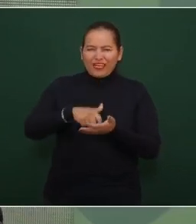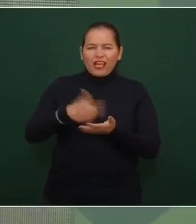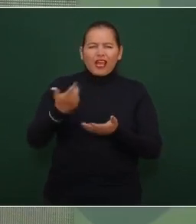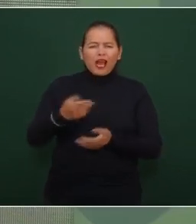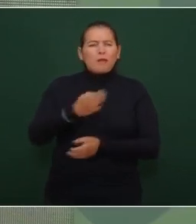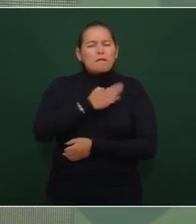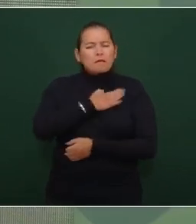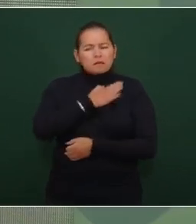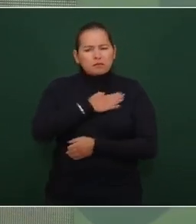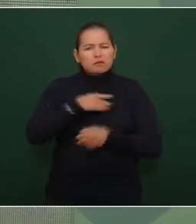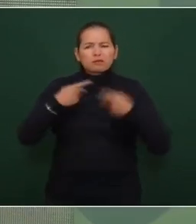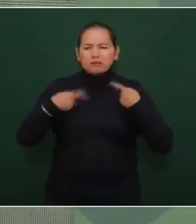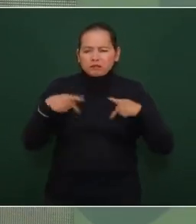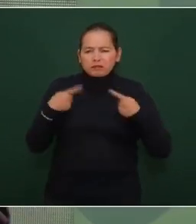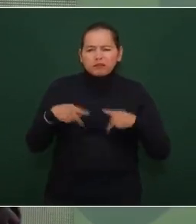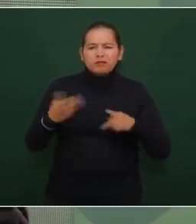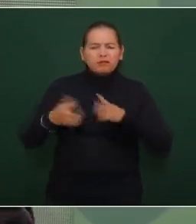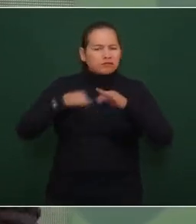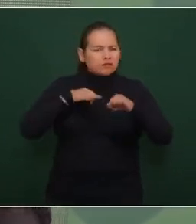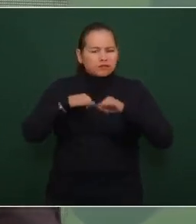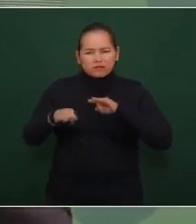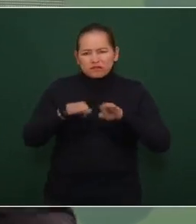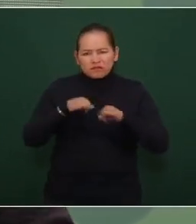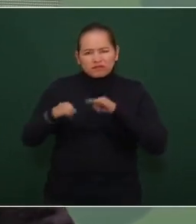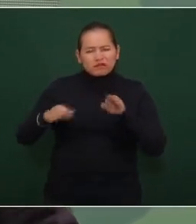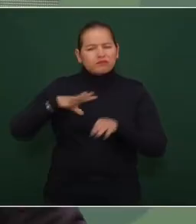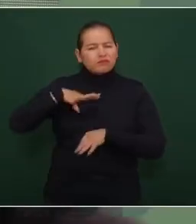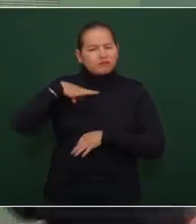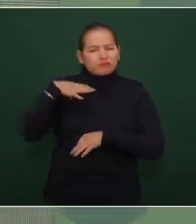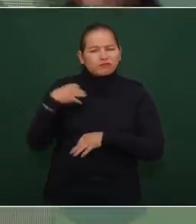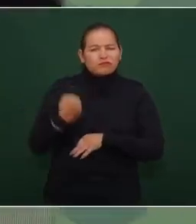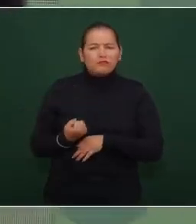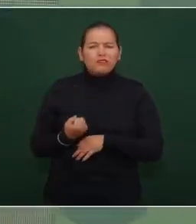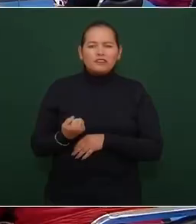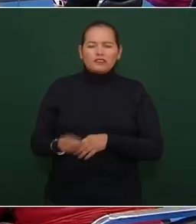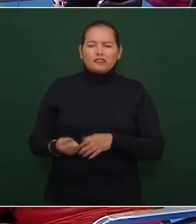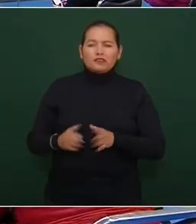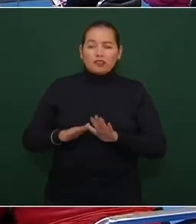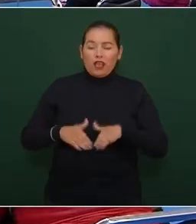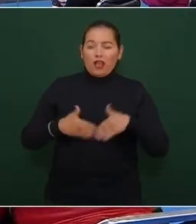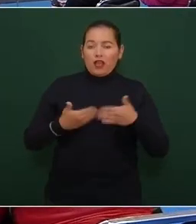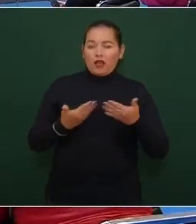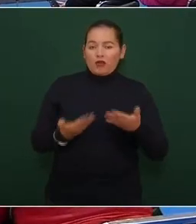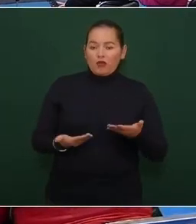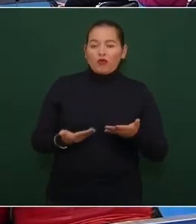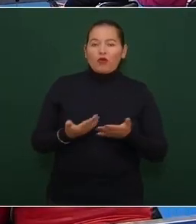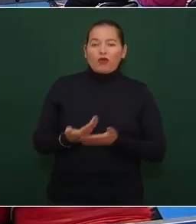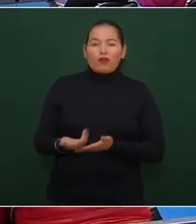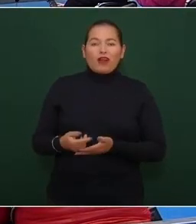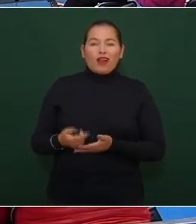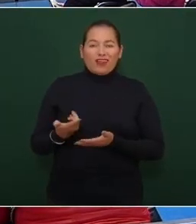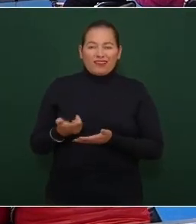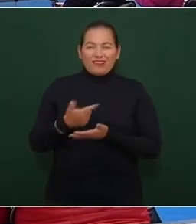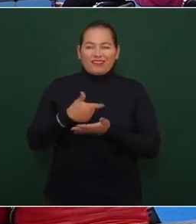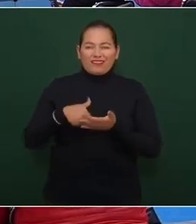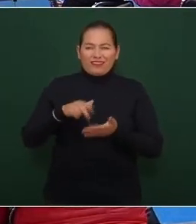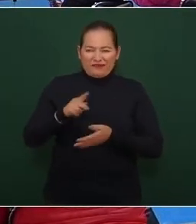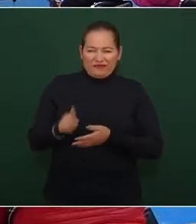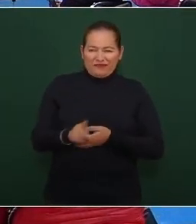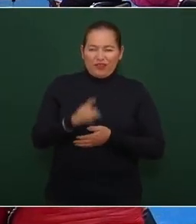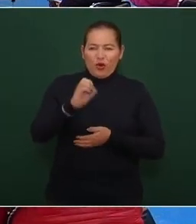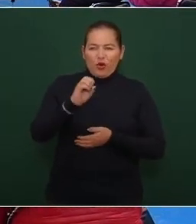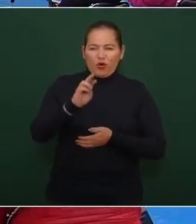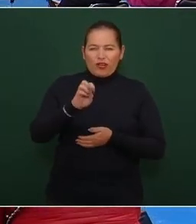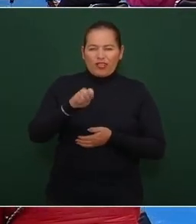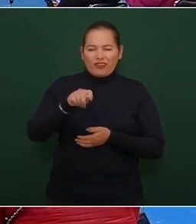buena trabajadora y ahora pues ya Oriental se transformó porque esta